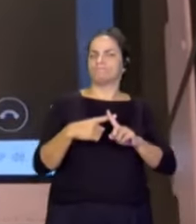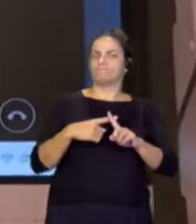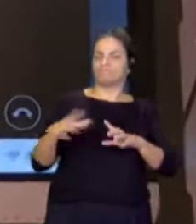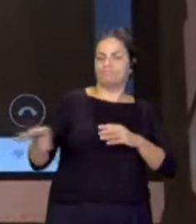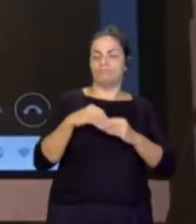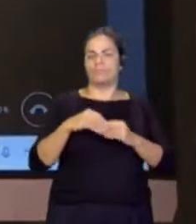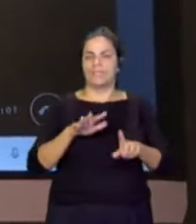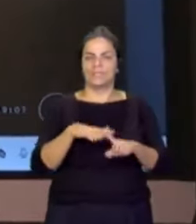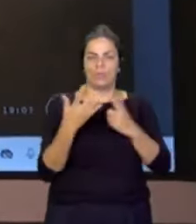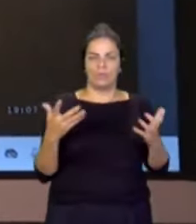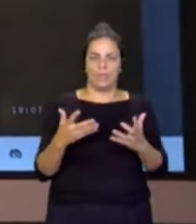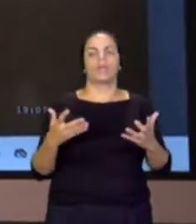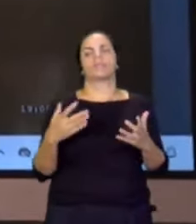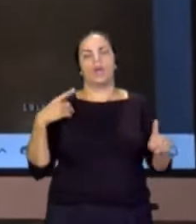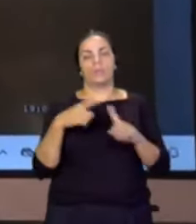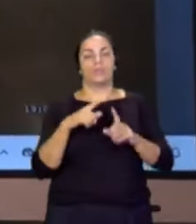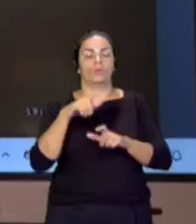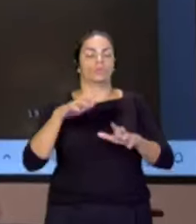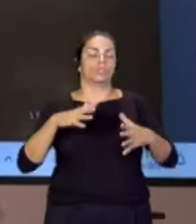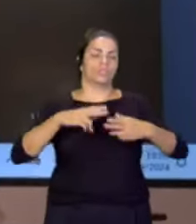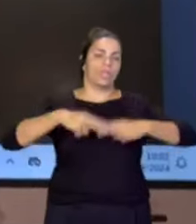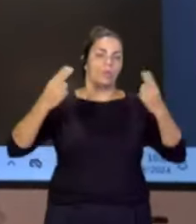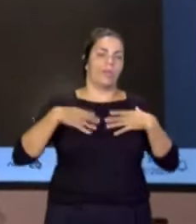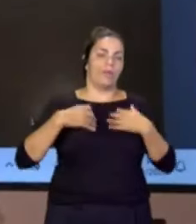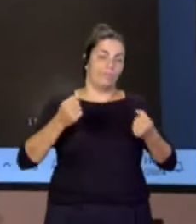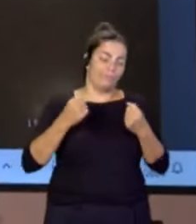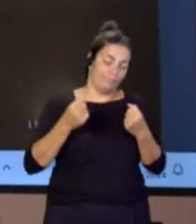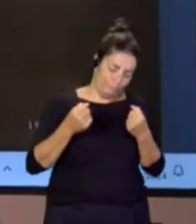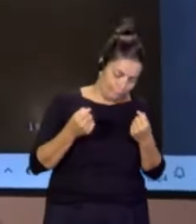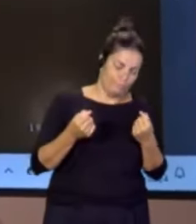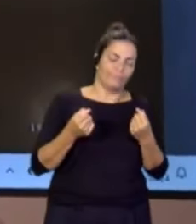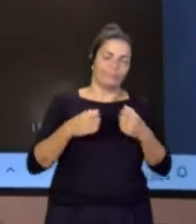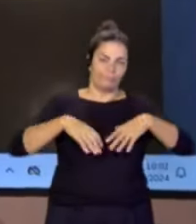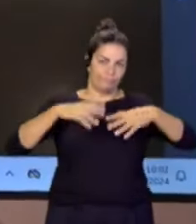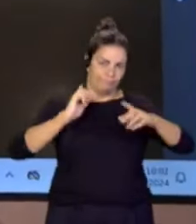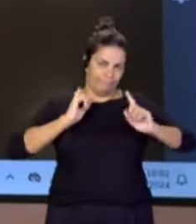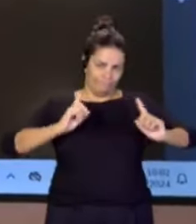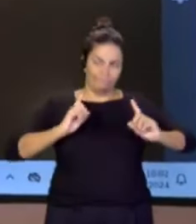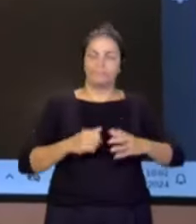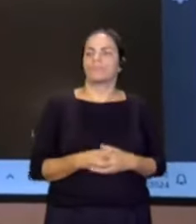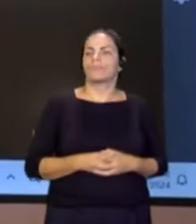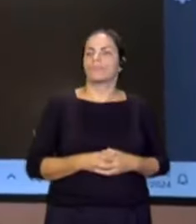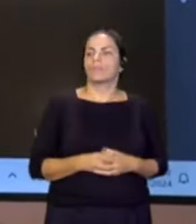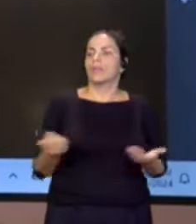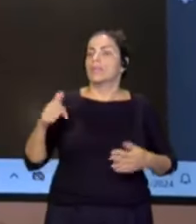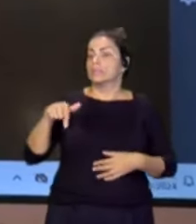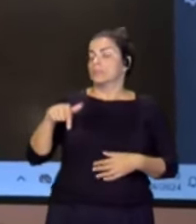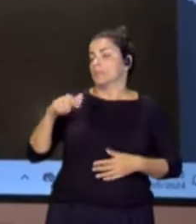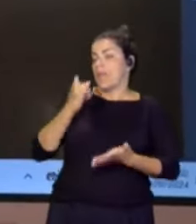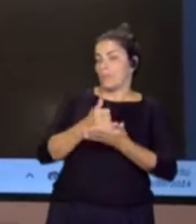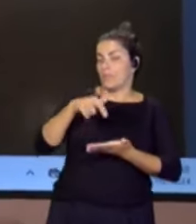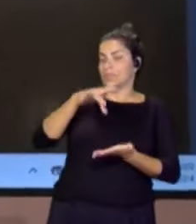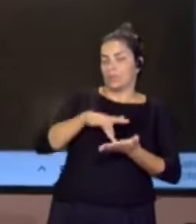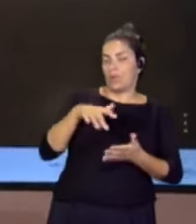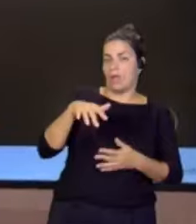de emergencia para poder prevenir la seguridad pública. El hecho de que ya se hubiera realizado esta prueba en Gran Canaria, concretamente en Valle Seco y en otras